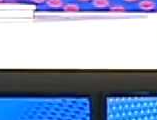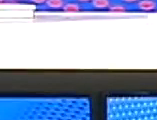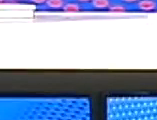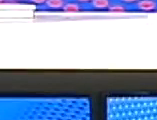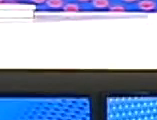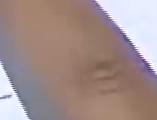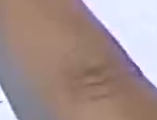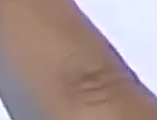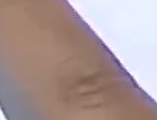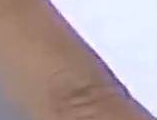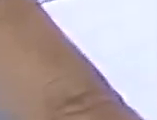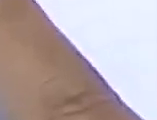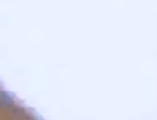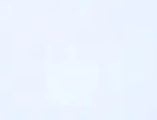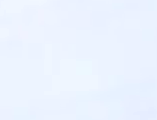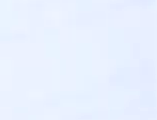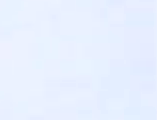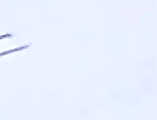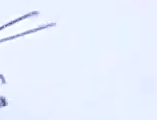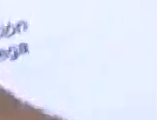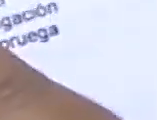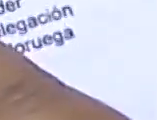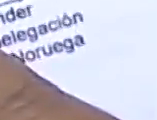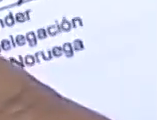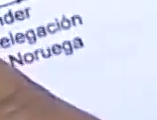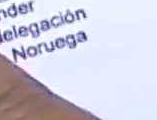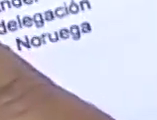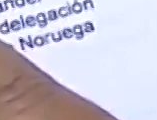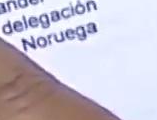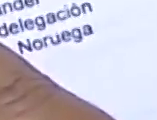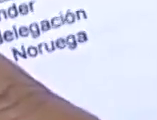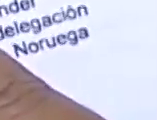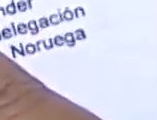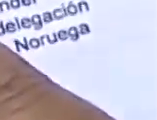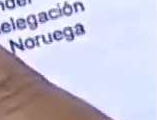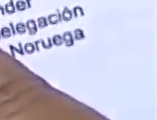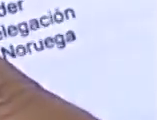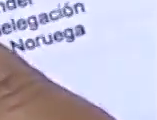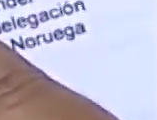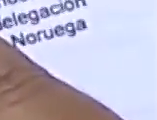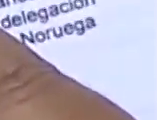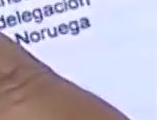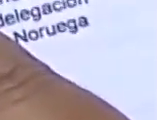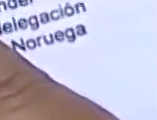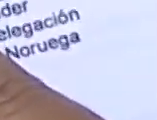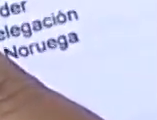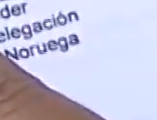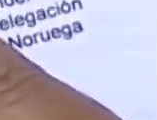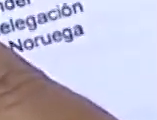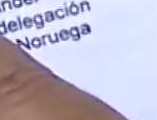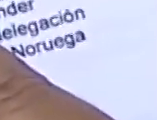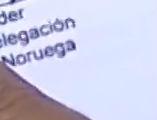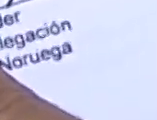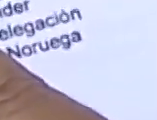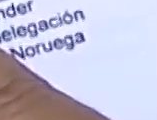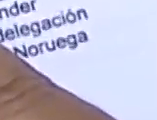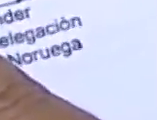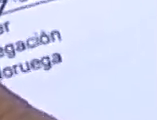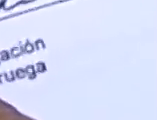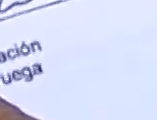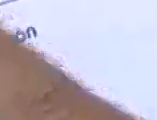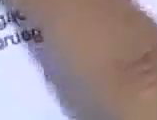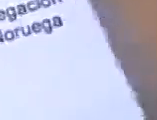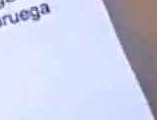Luis Emilio Rondón por este lado el periodista comunicador social muy conocido William